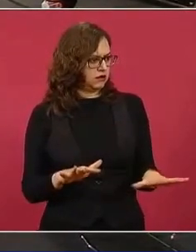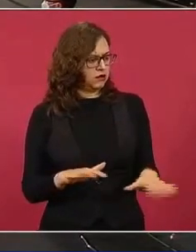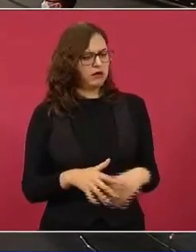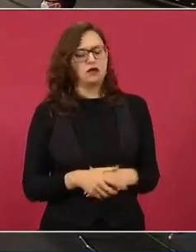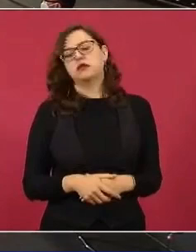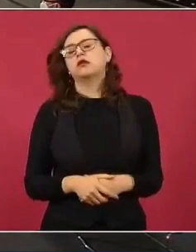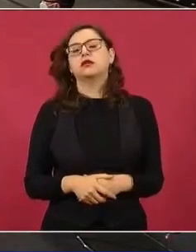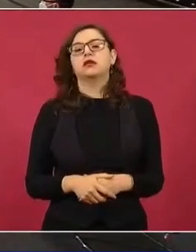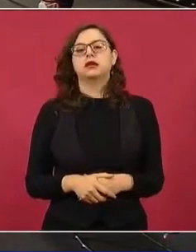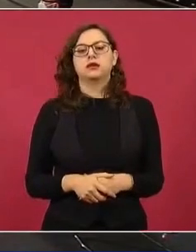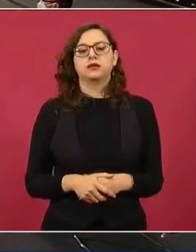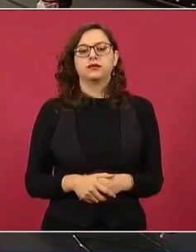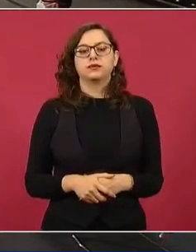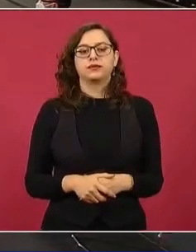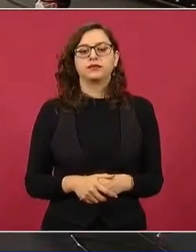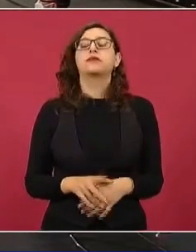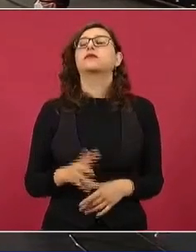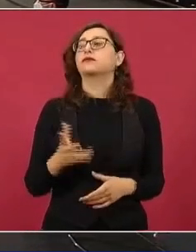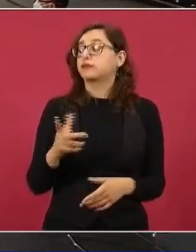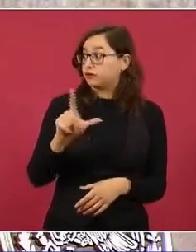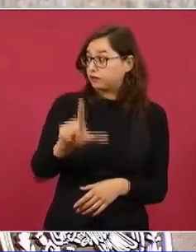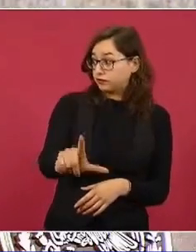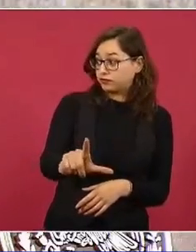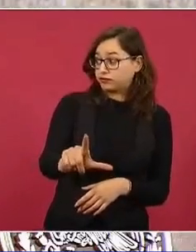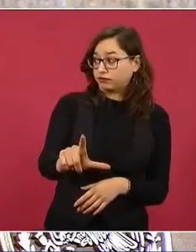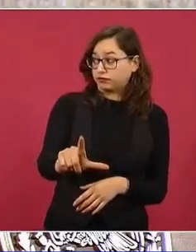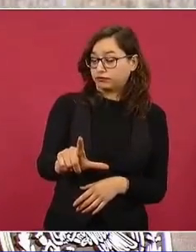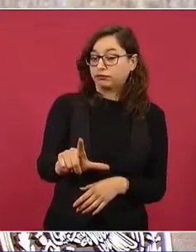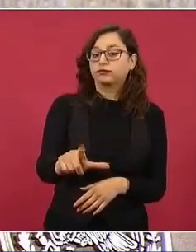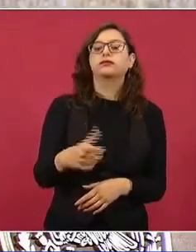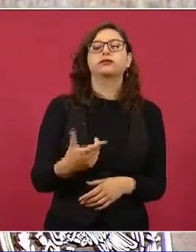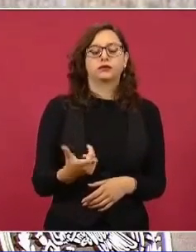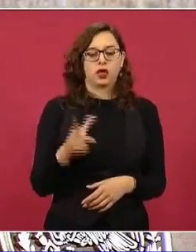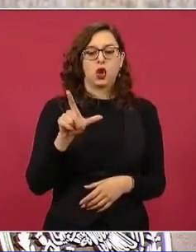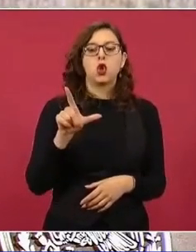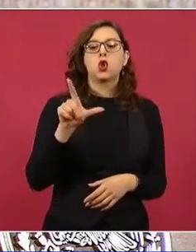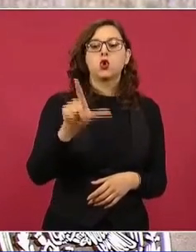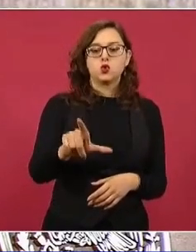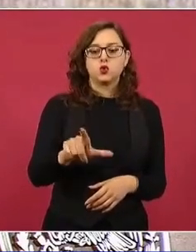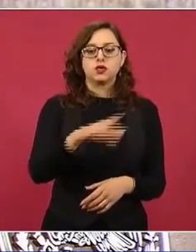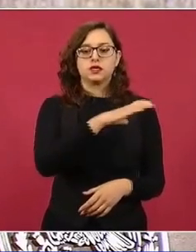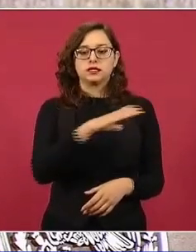se inscriben,